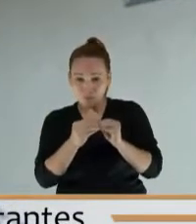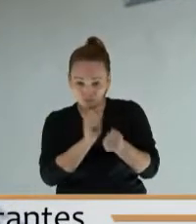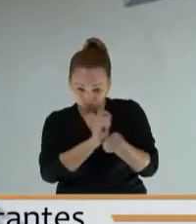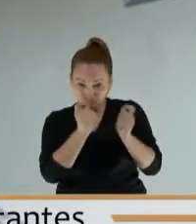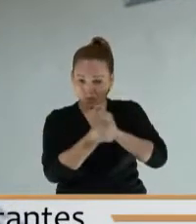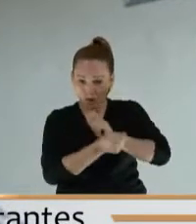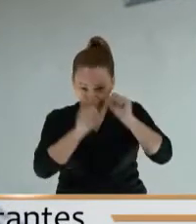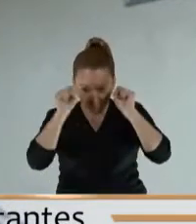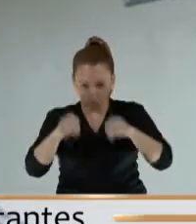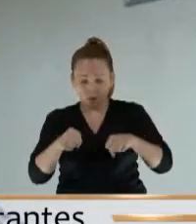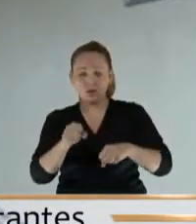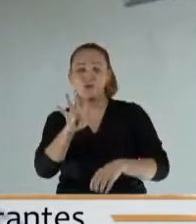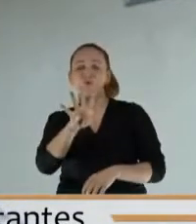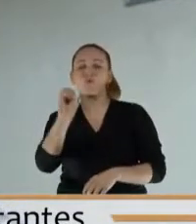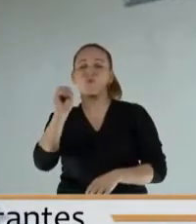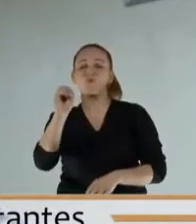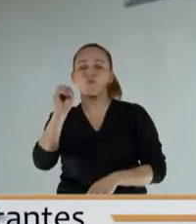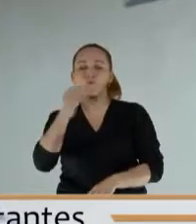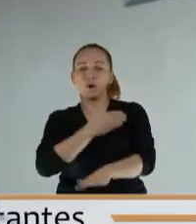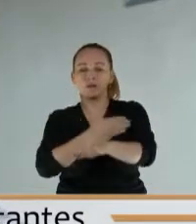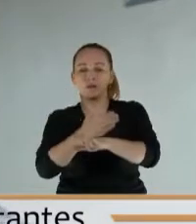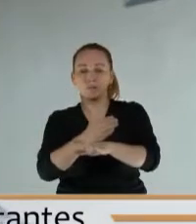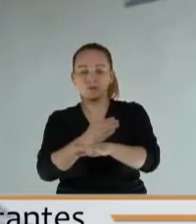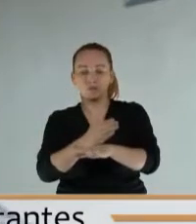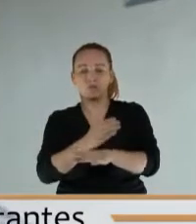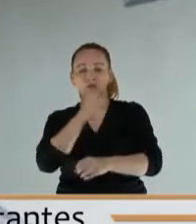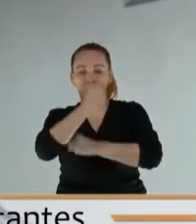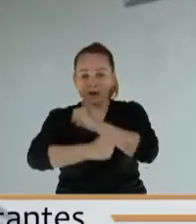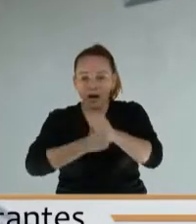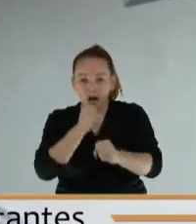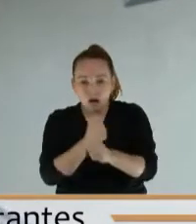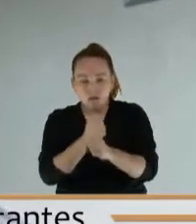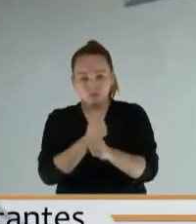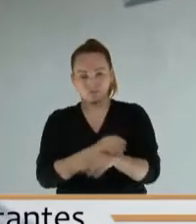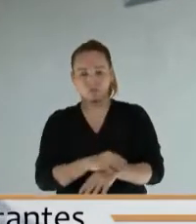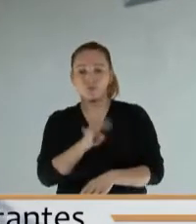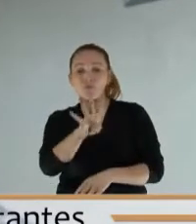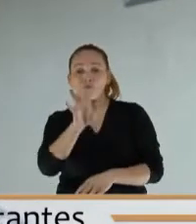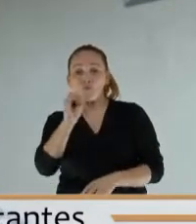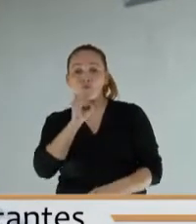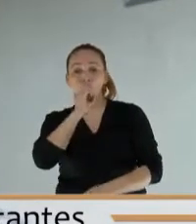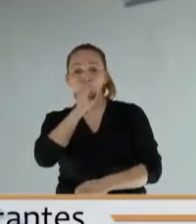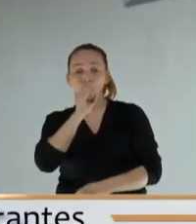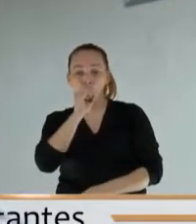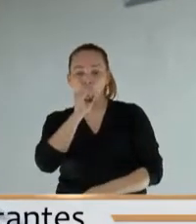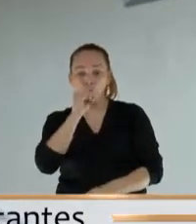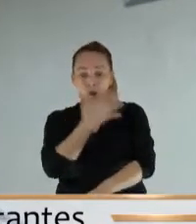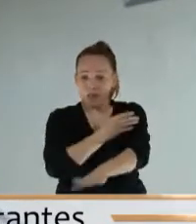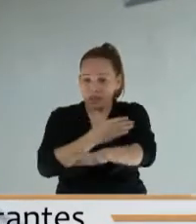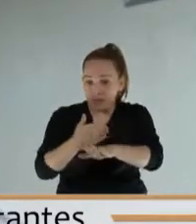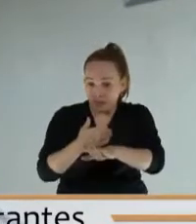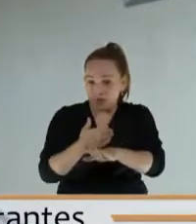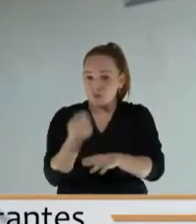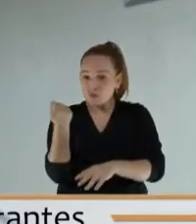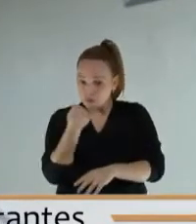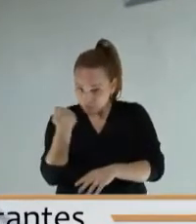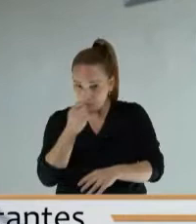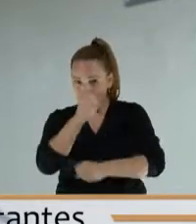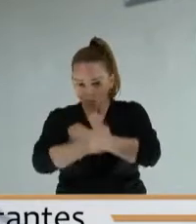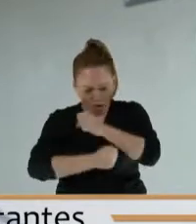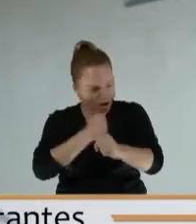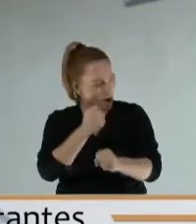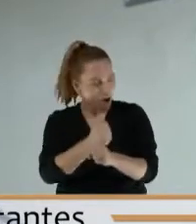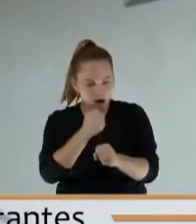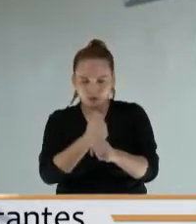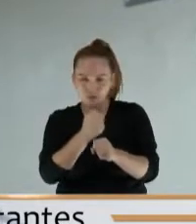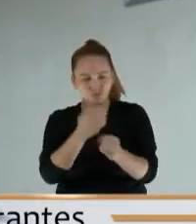Son 40 millones de pesos al año. 40 millones de pesos al año para honrar